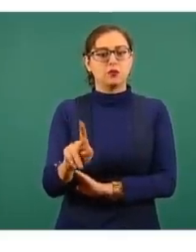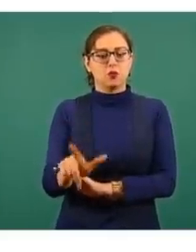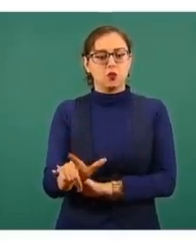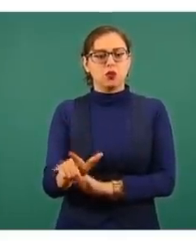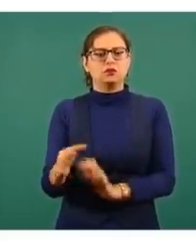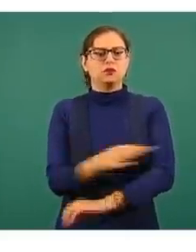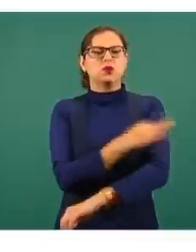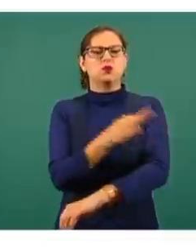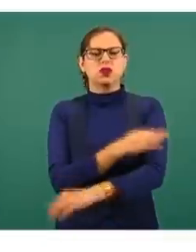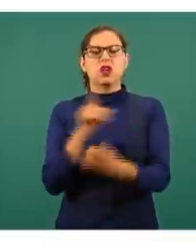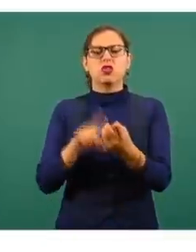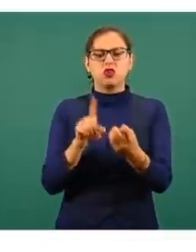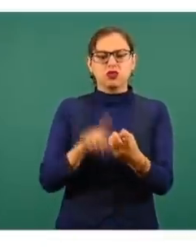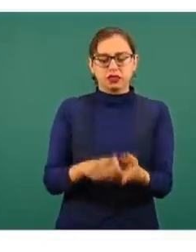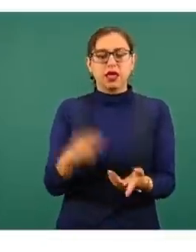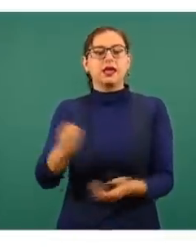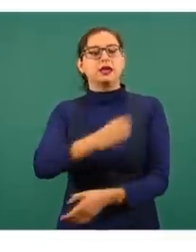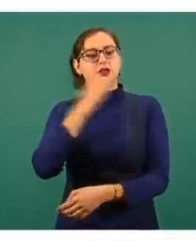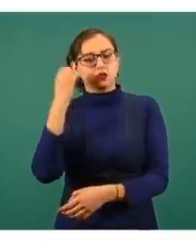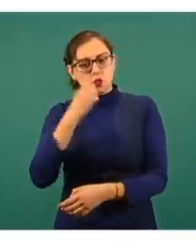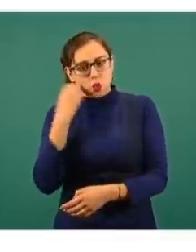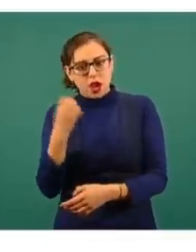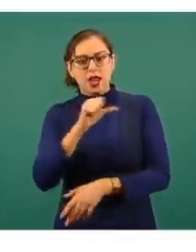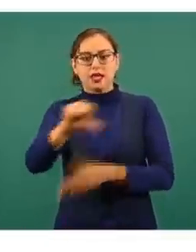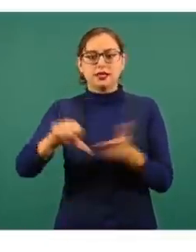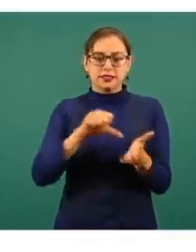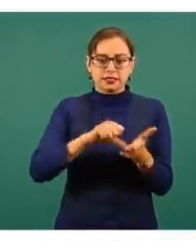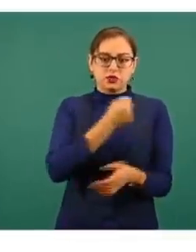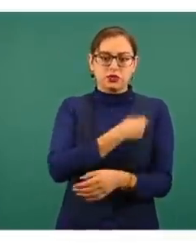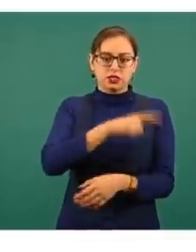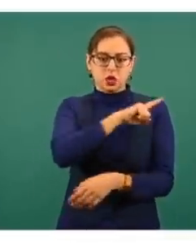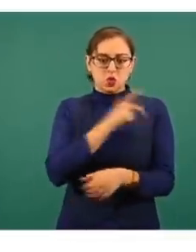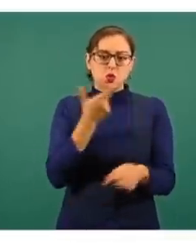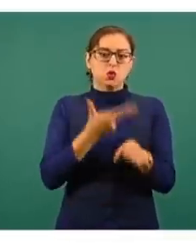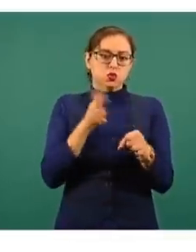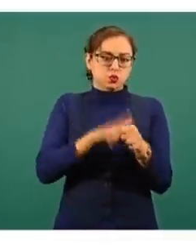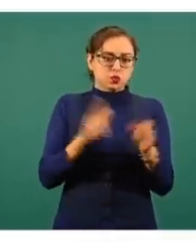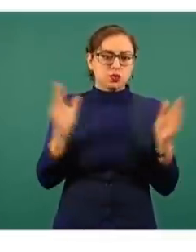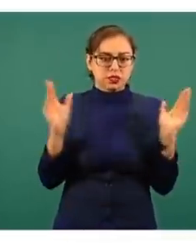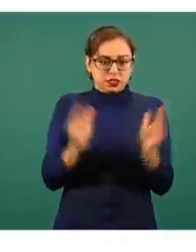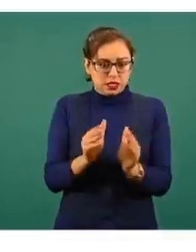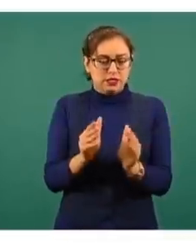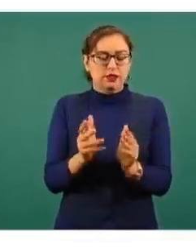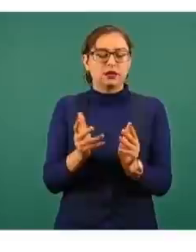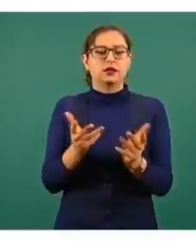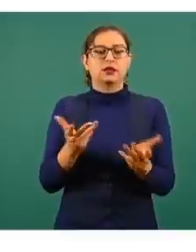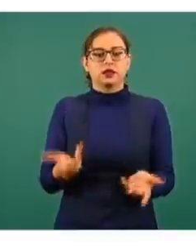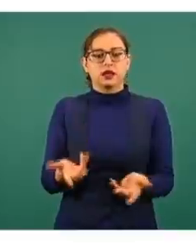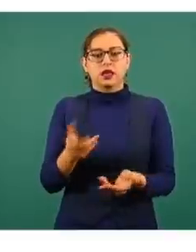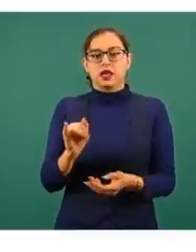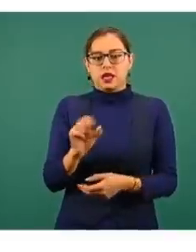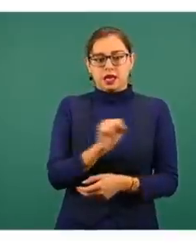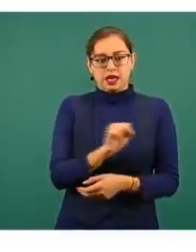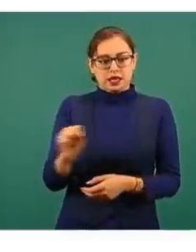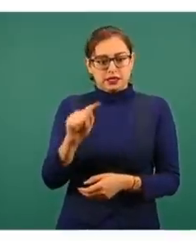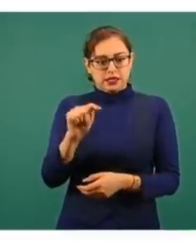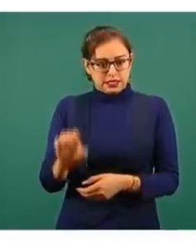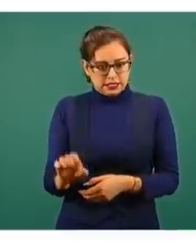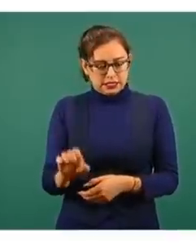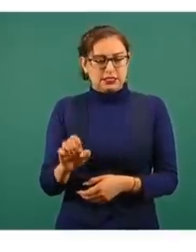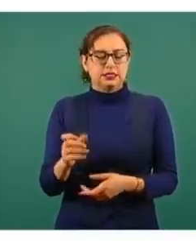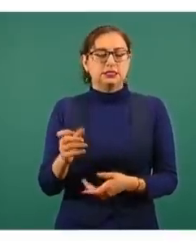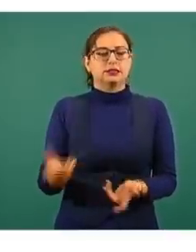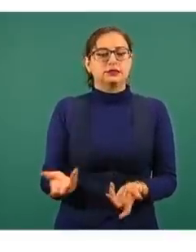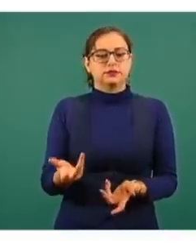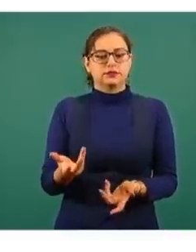rurales, también en, por ejemplo, en Calquiní, está también en el Issste, en